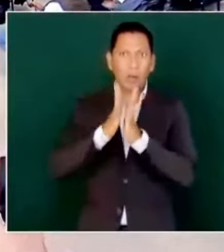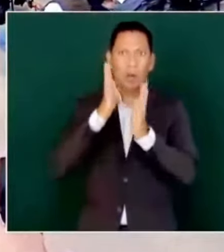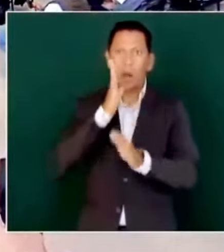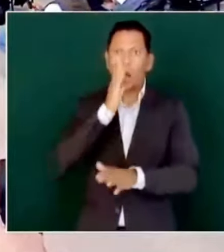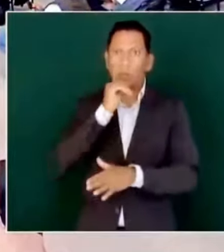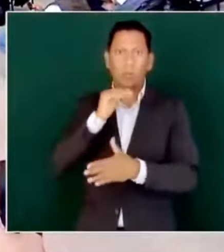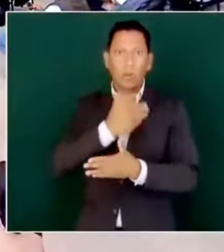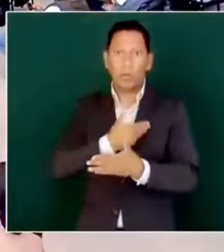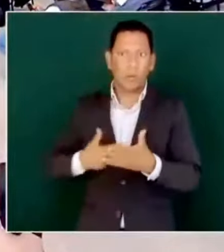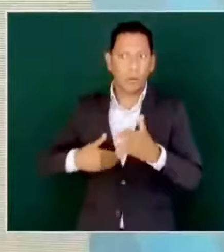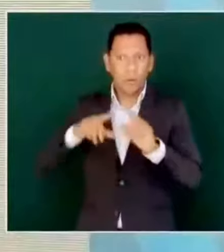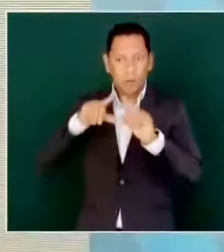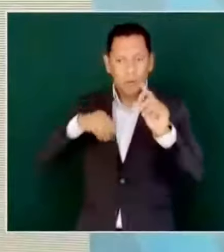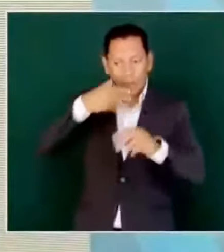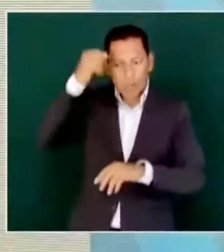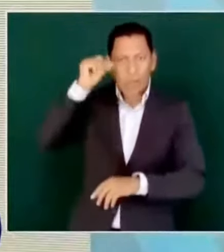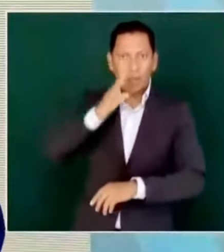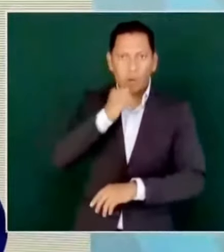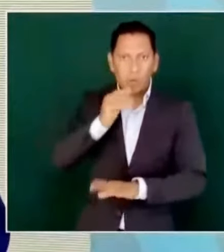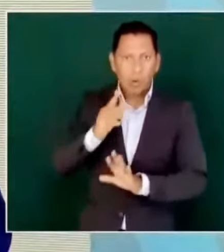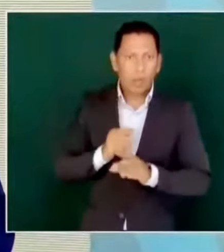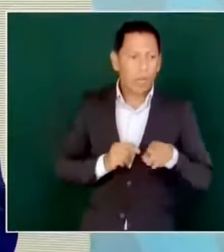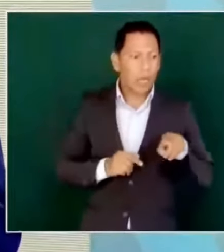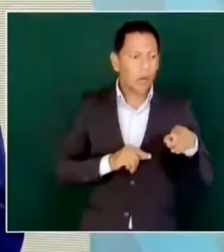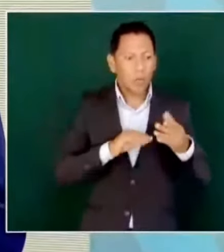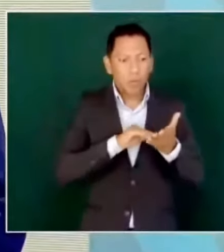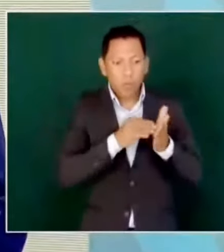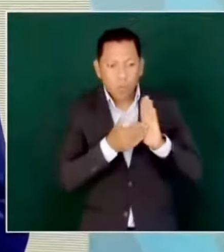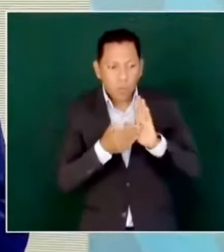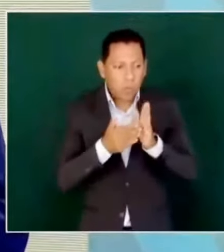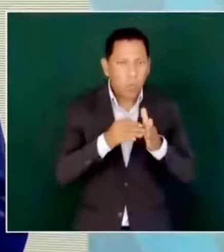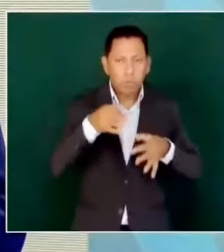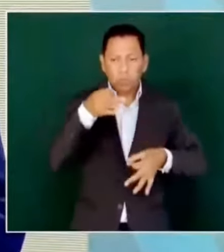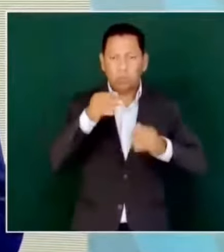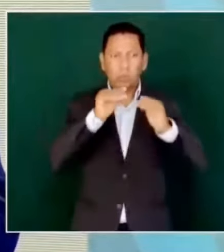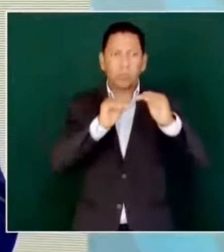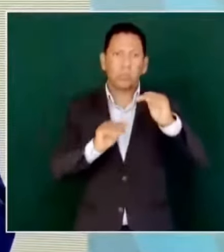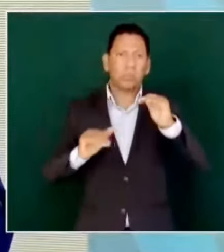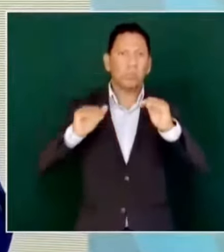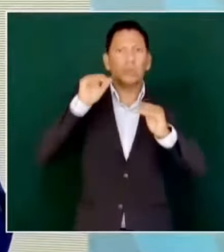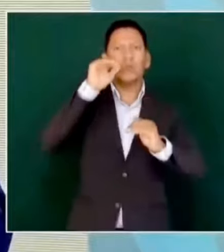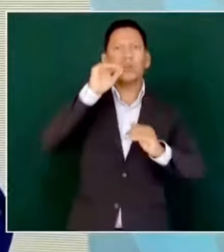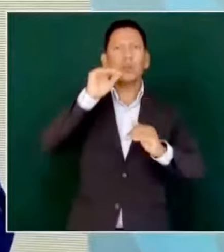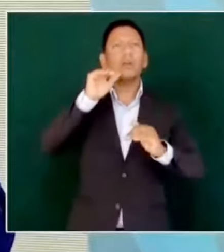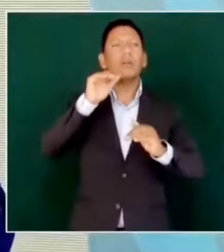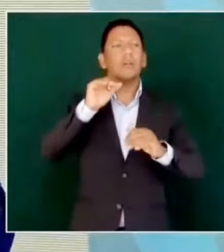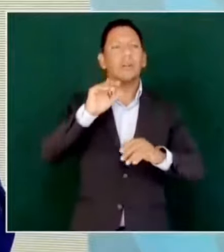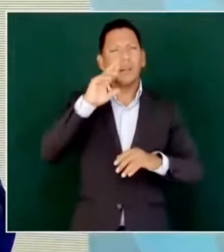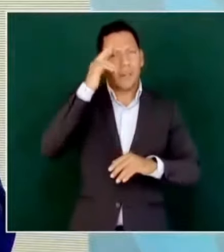honorable Suprema Corte, ¿cómo decía Tres Patines?